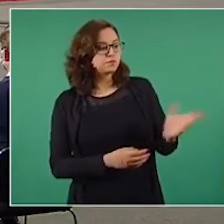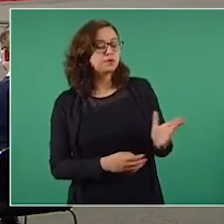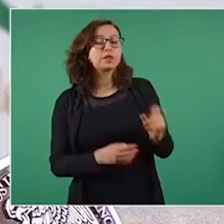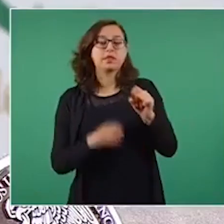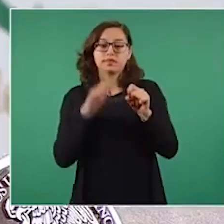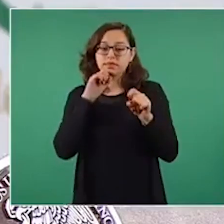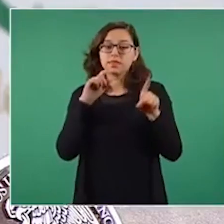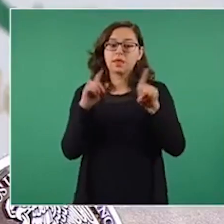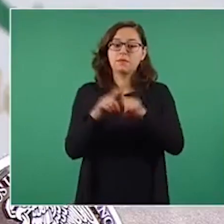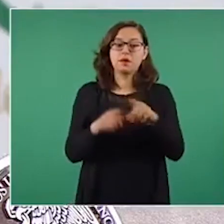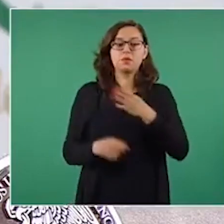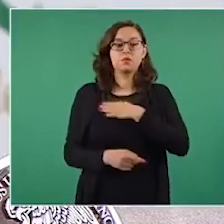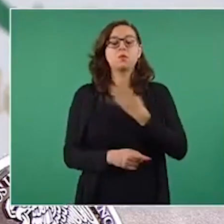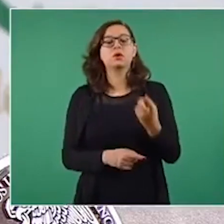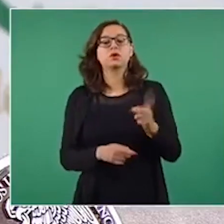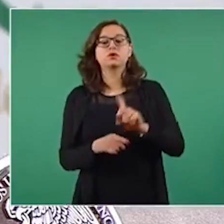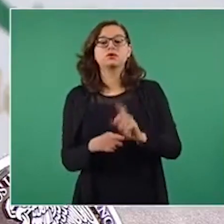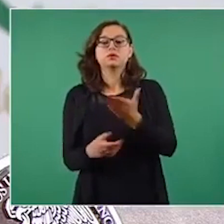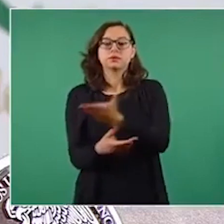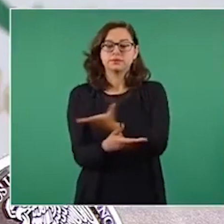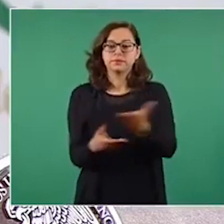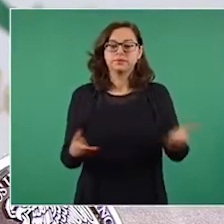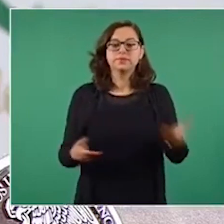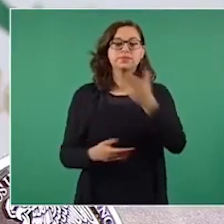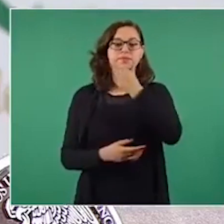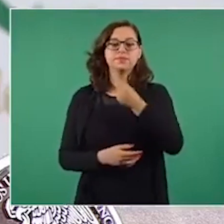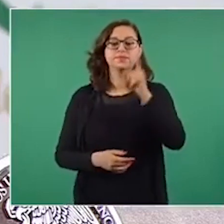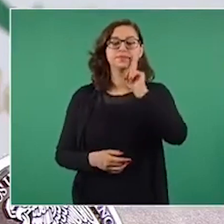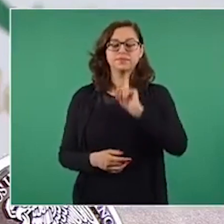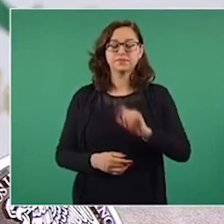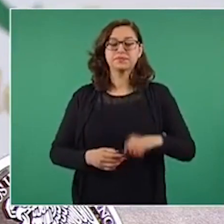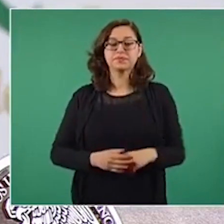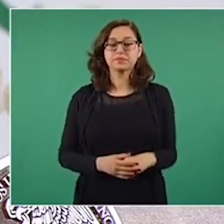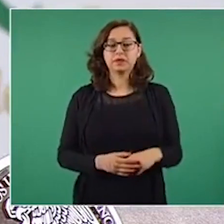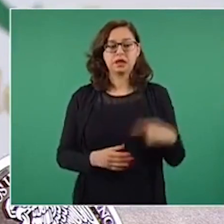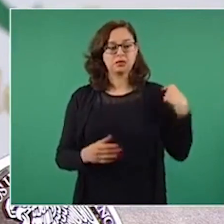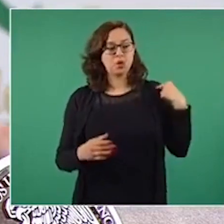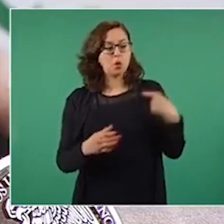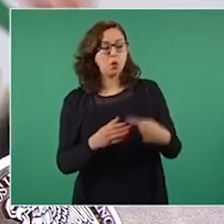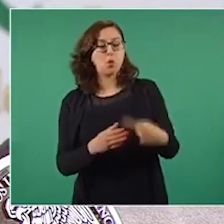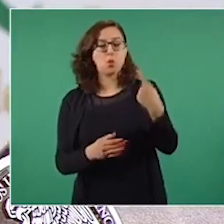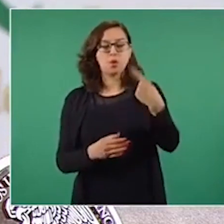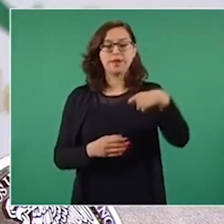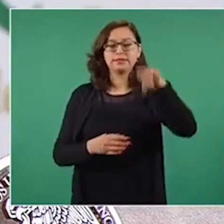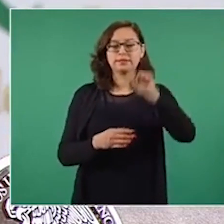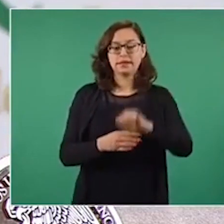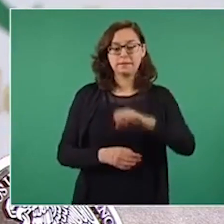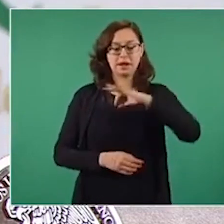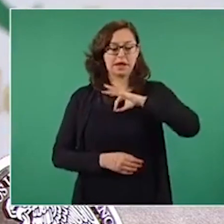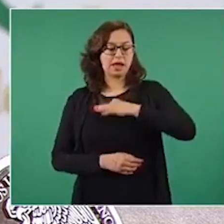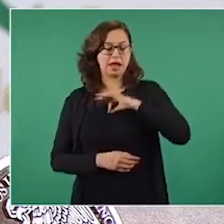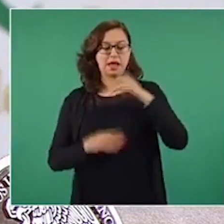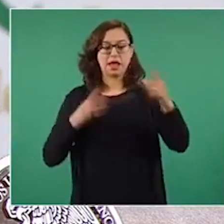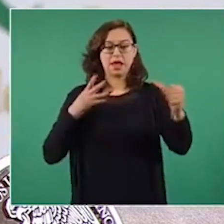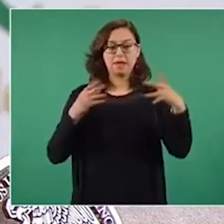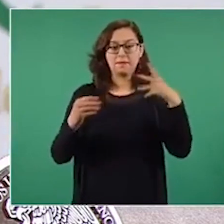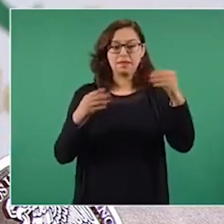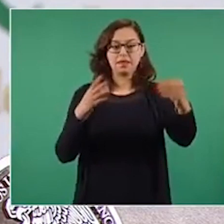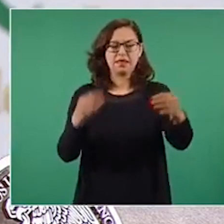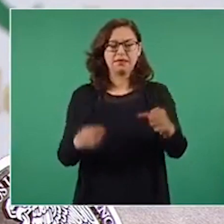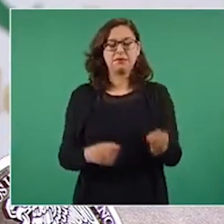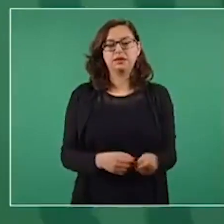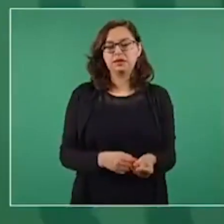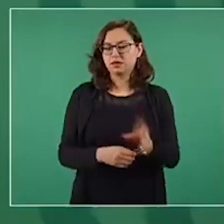Vamos a compartir la información semanal sobre la epidemia de COVID-19 y el avance que seguimos teniendo del